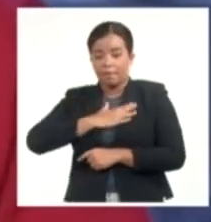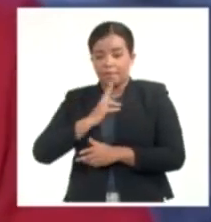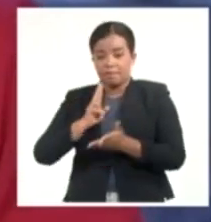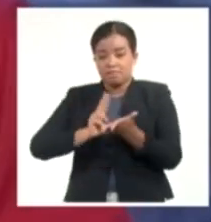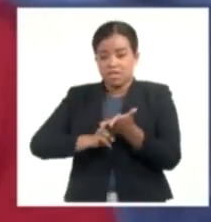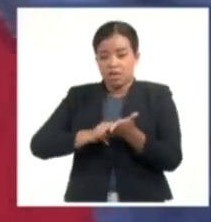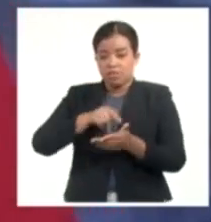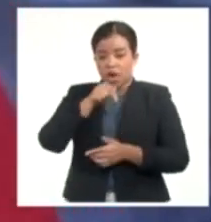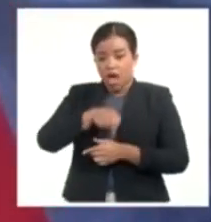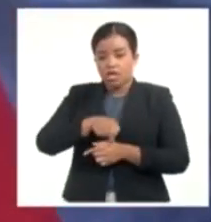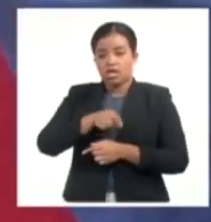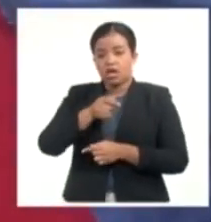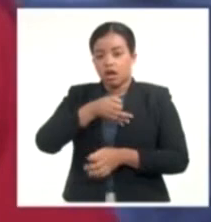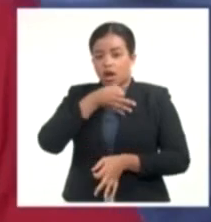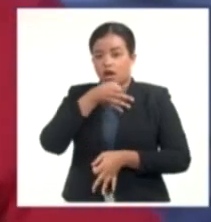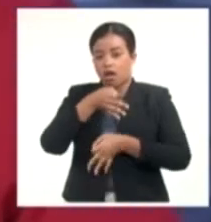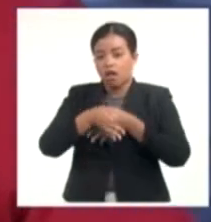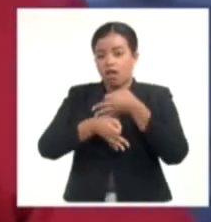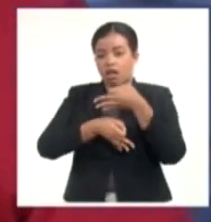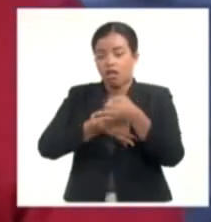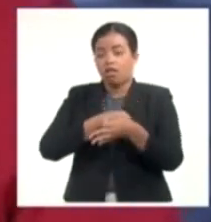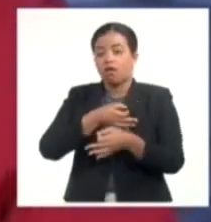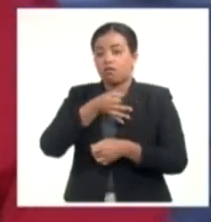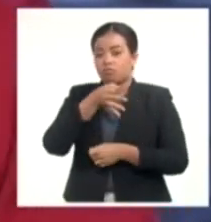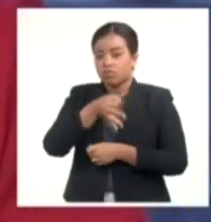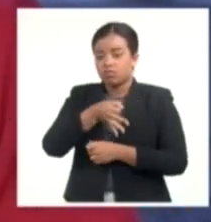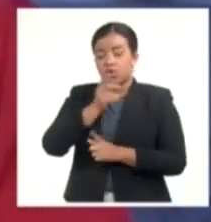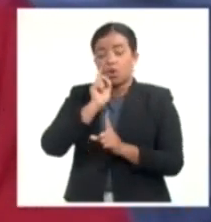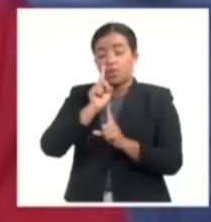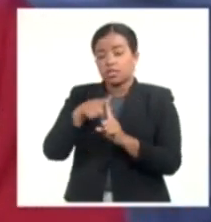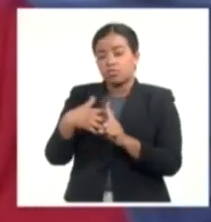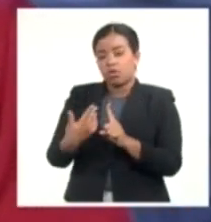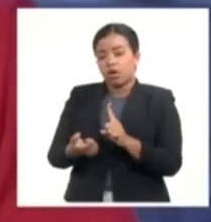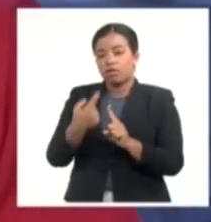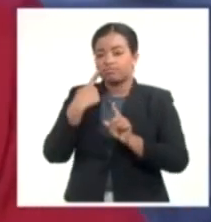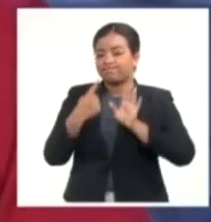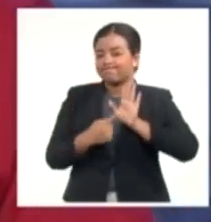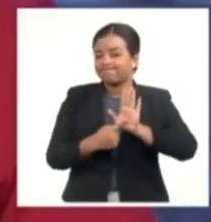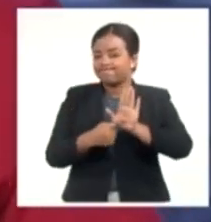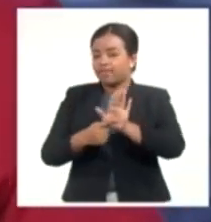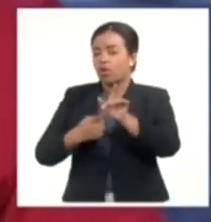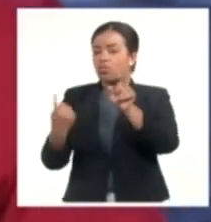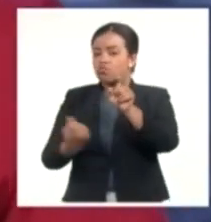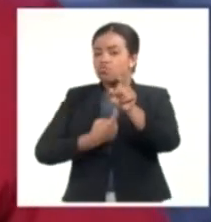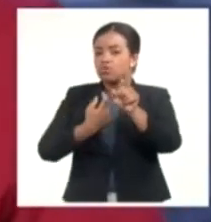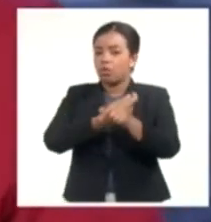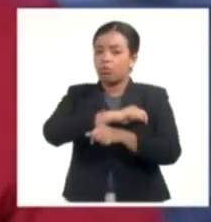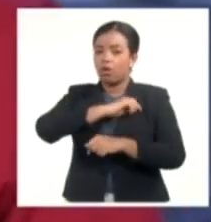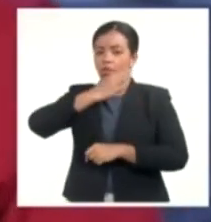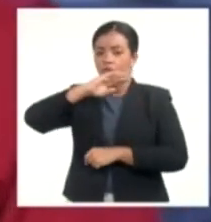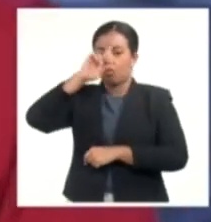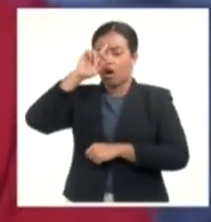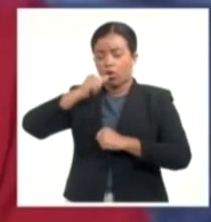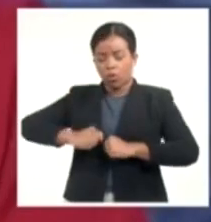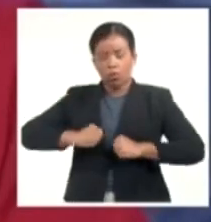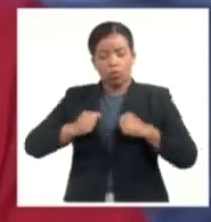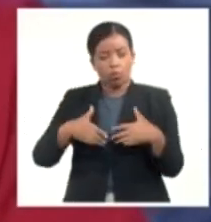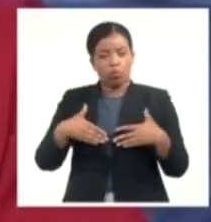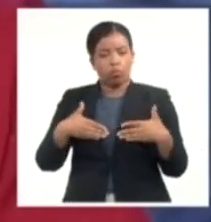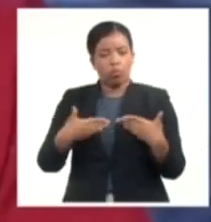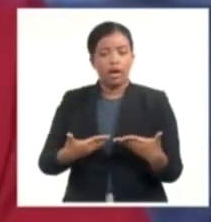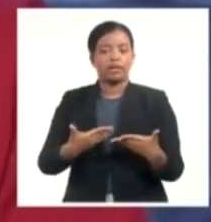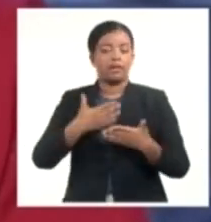el mundo con el objetivo de presentar las luchas del pueblo cubano como un modelo de ímpeto y bravura así como de